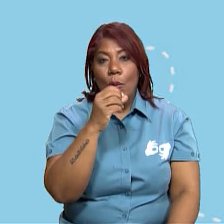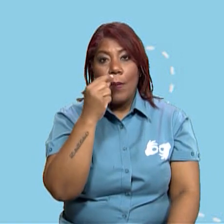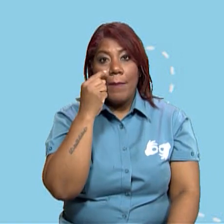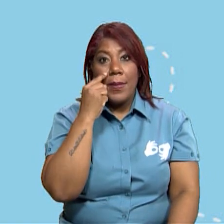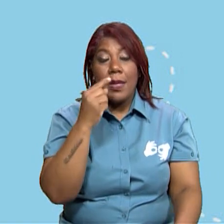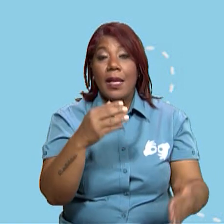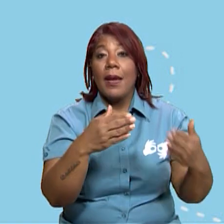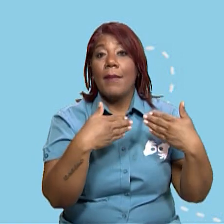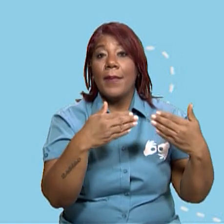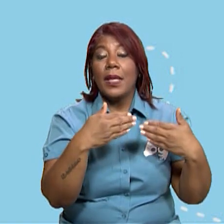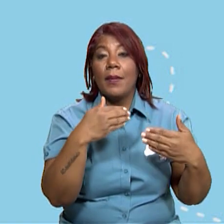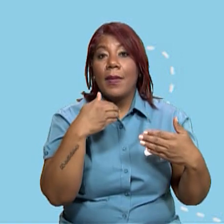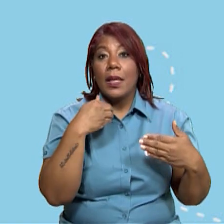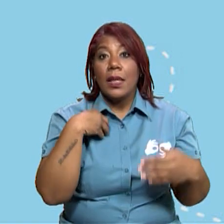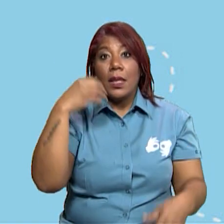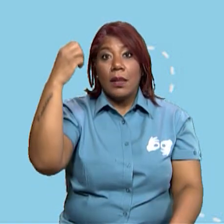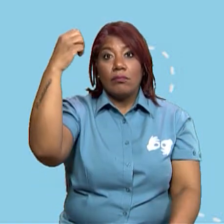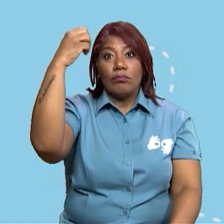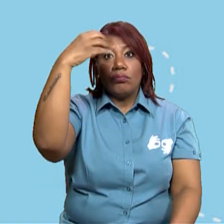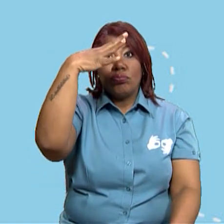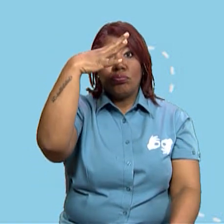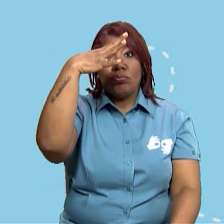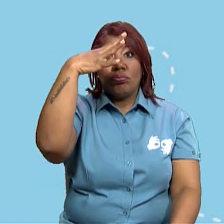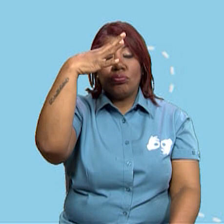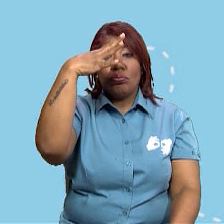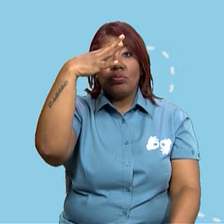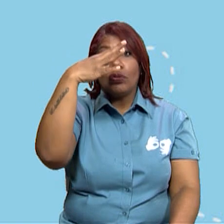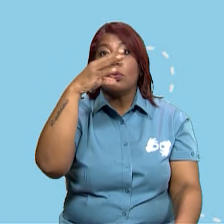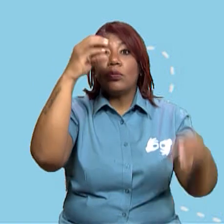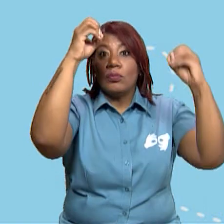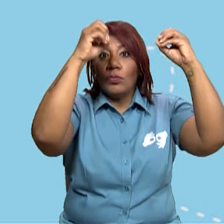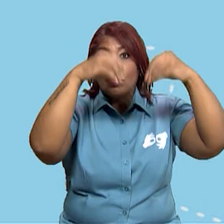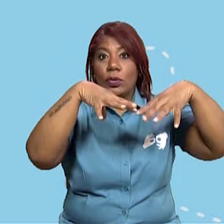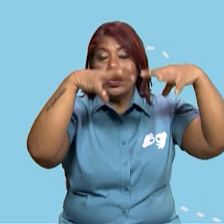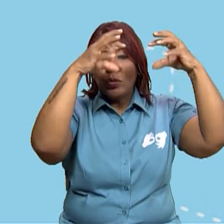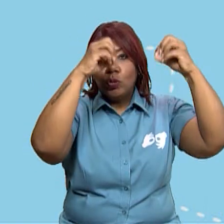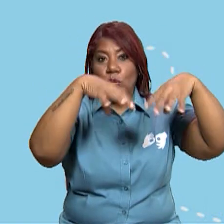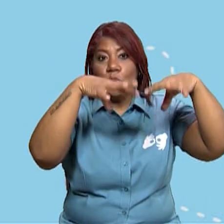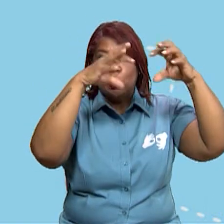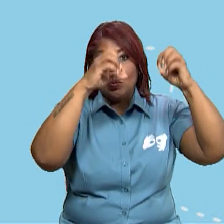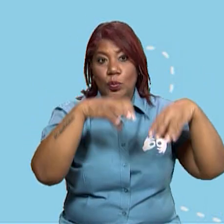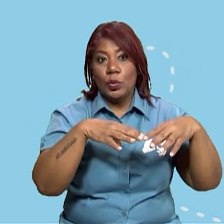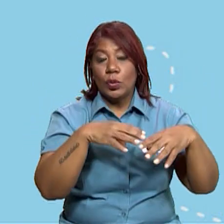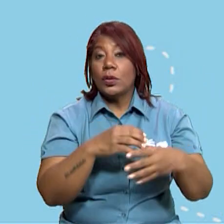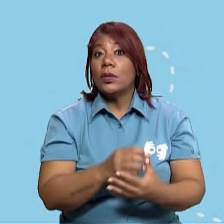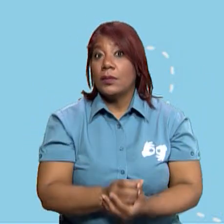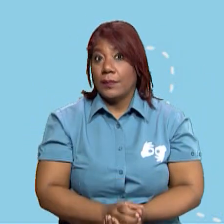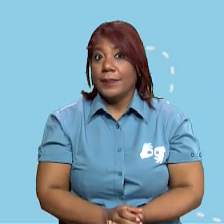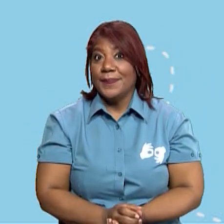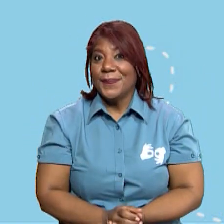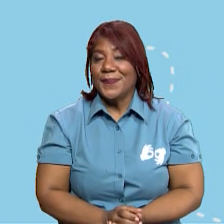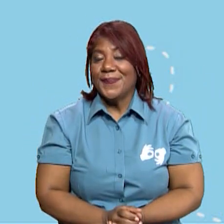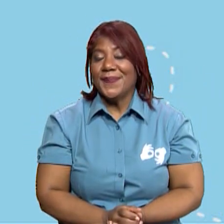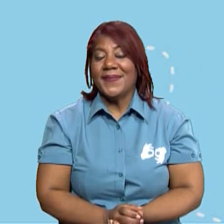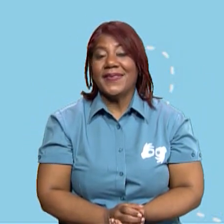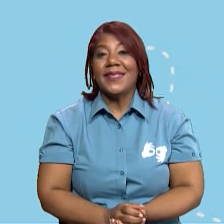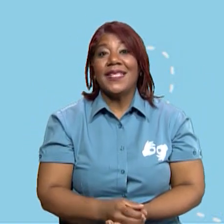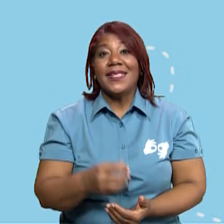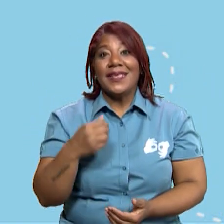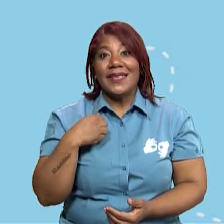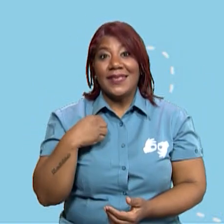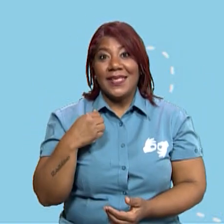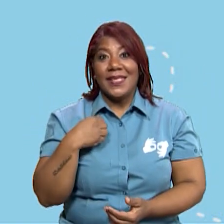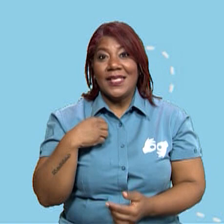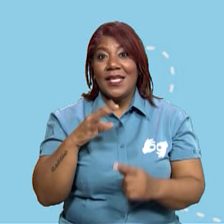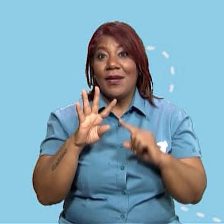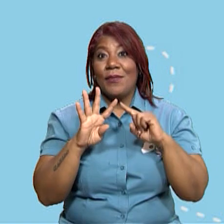Temporada seca y temporada lluviosa. Y entonces eso quiere decir que más o menos tenemos cuatro meses